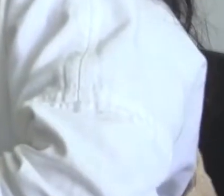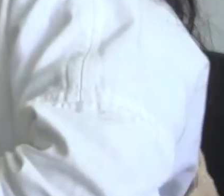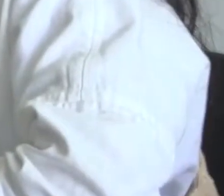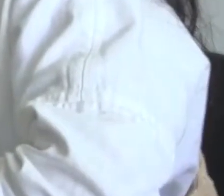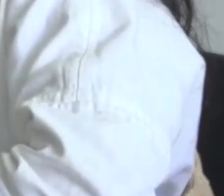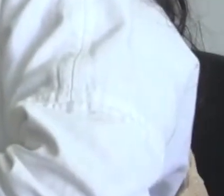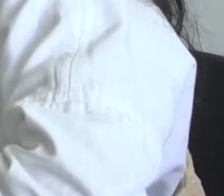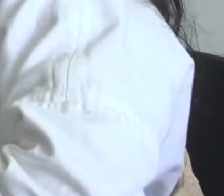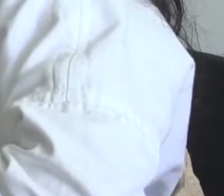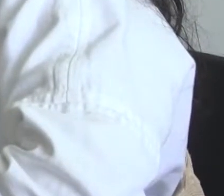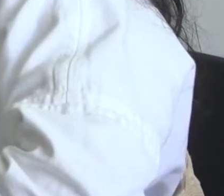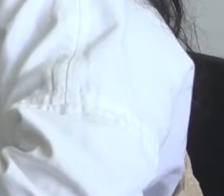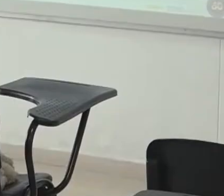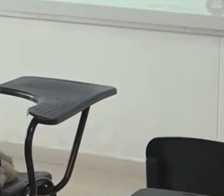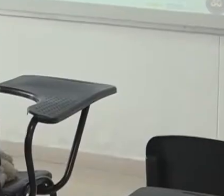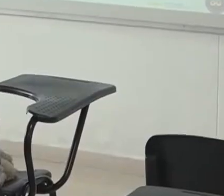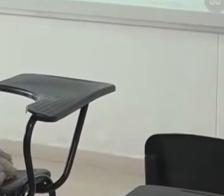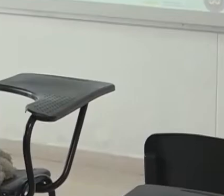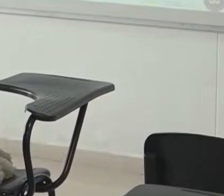Gracias por